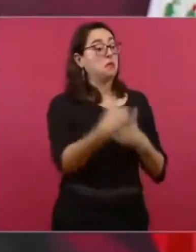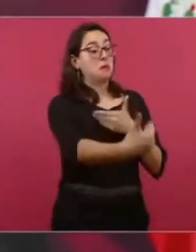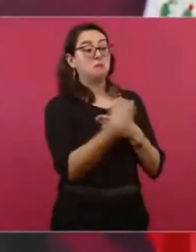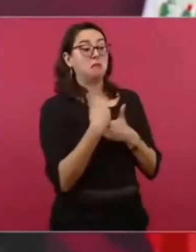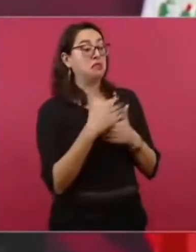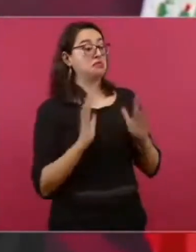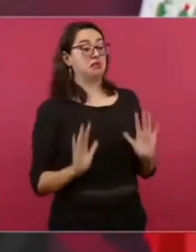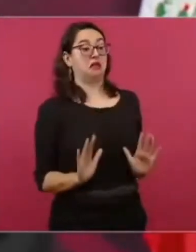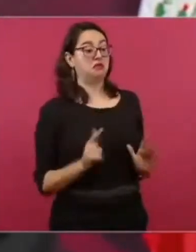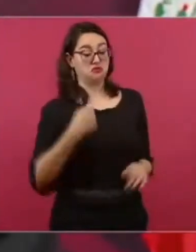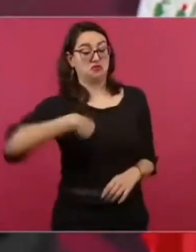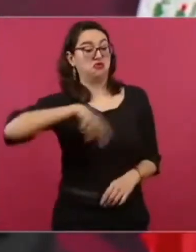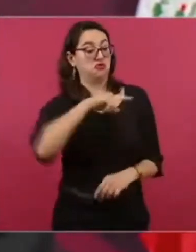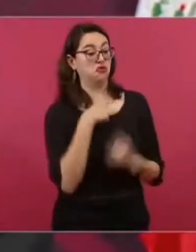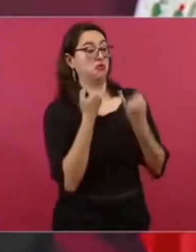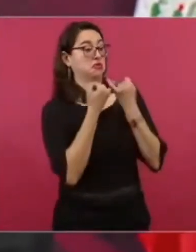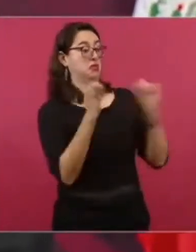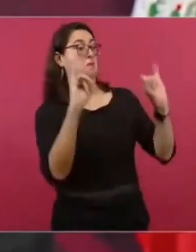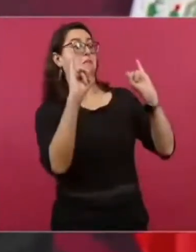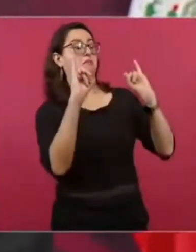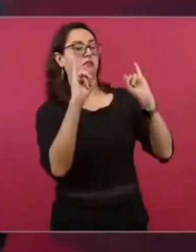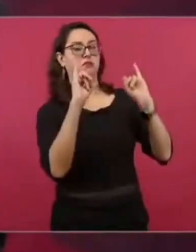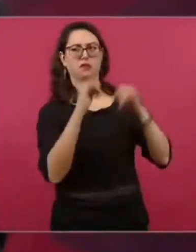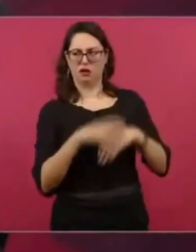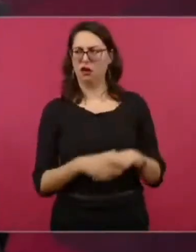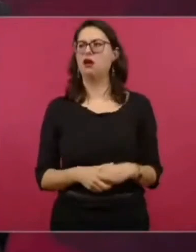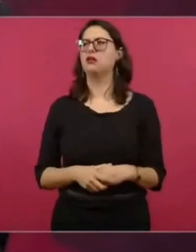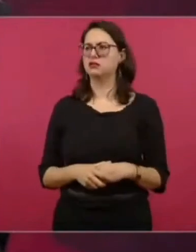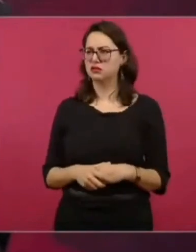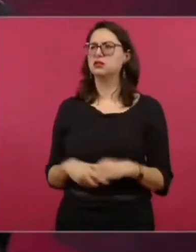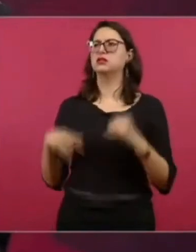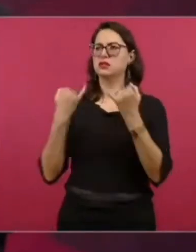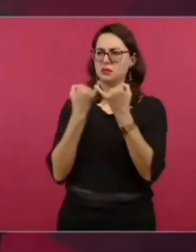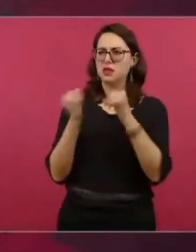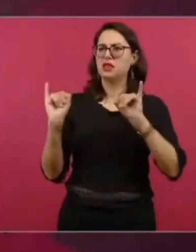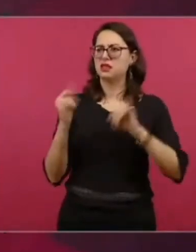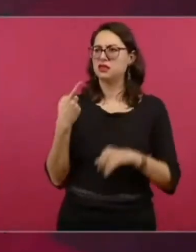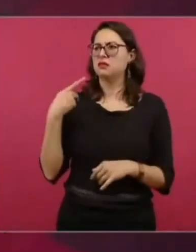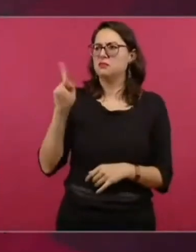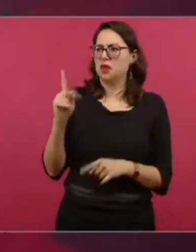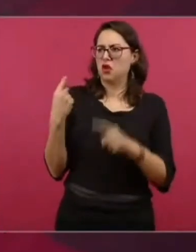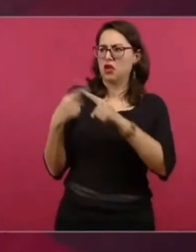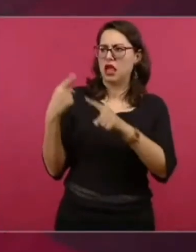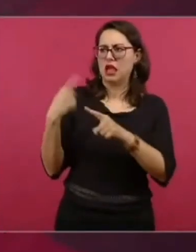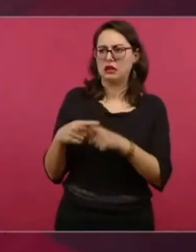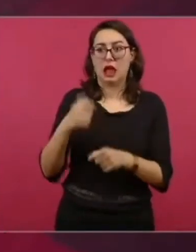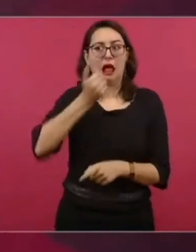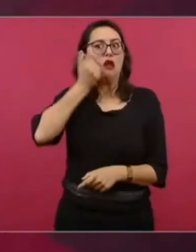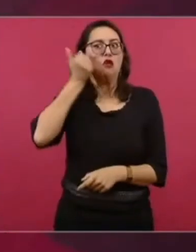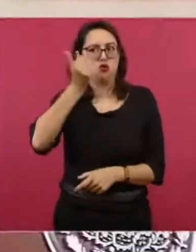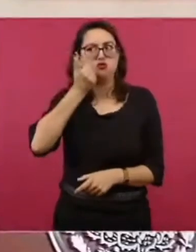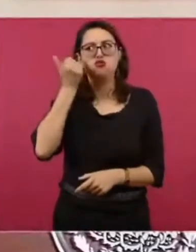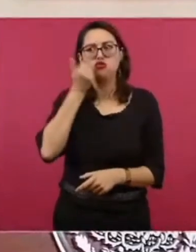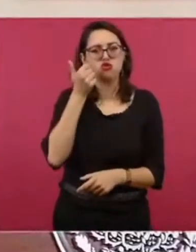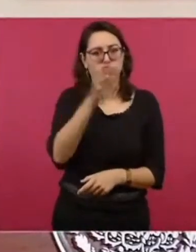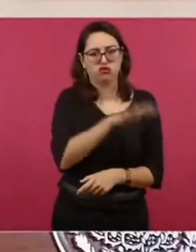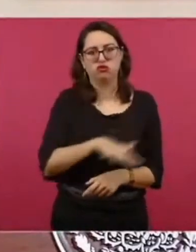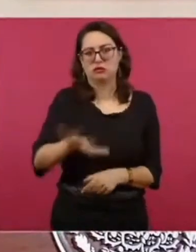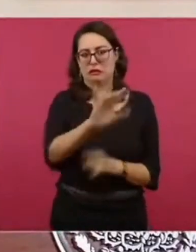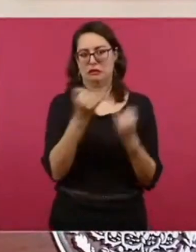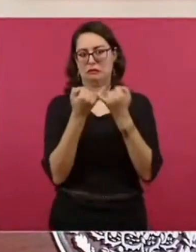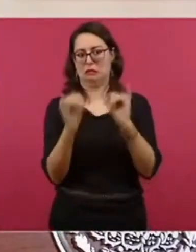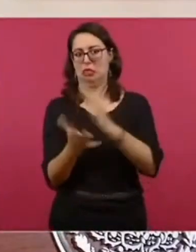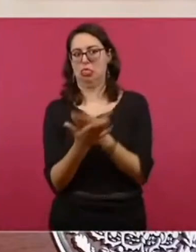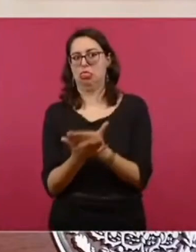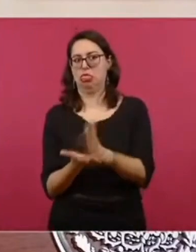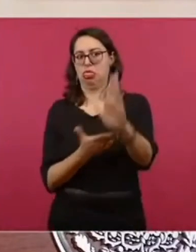candidatos independientes. Son independientes del pueblo, no del poder.